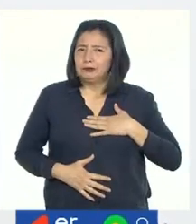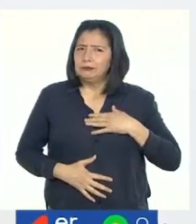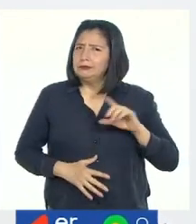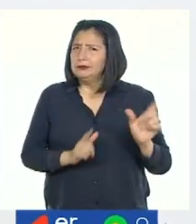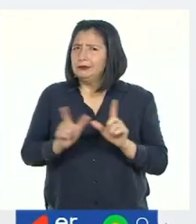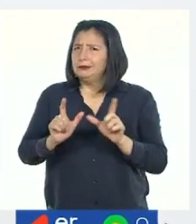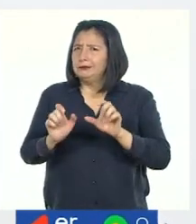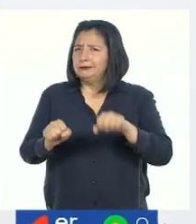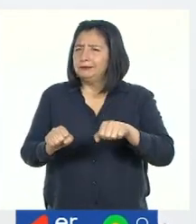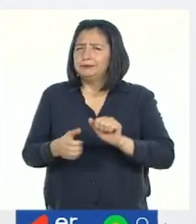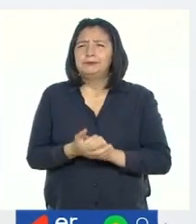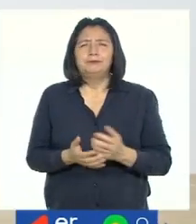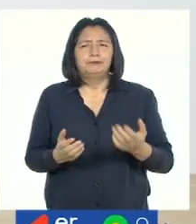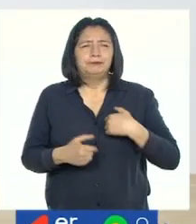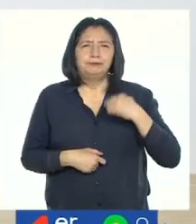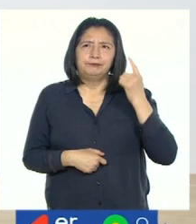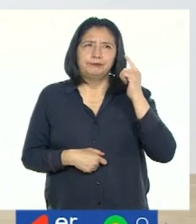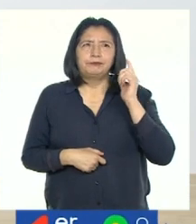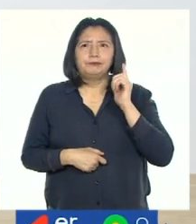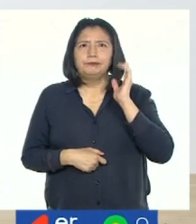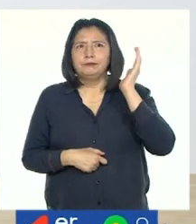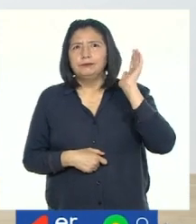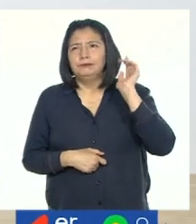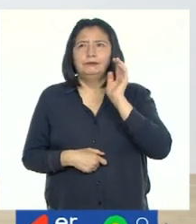¿Listos? Vamos a mover cabeza.